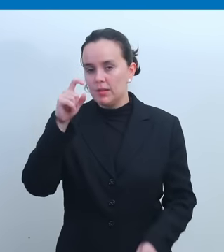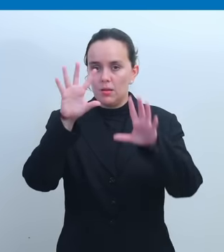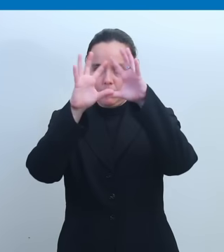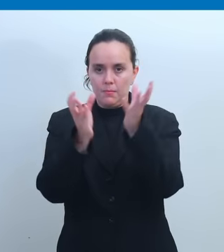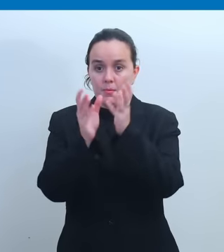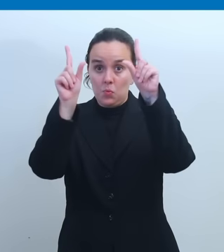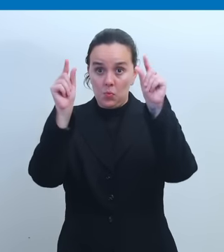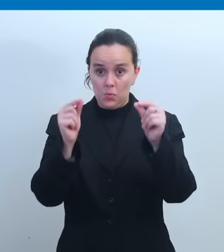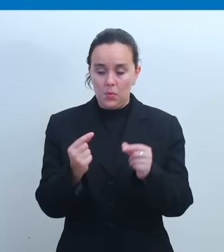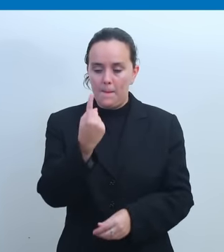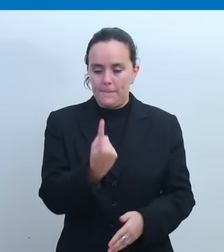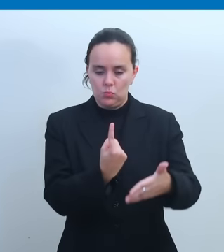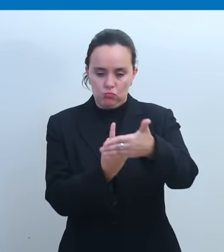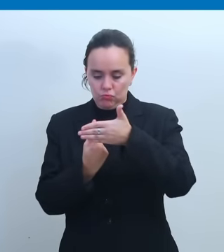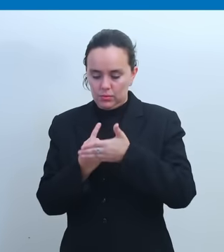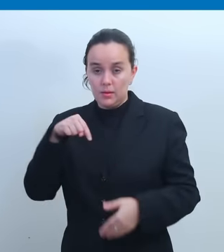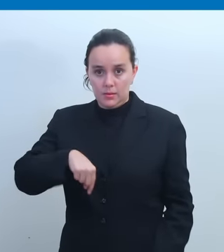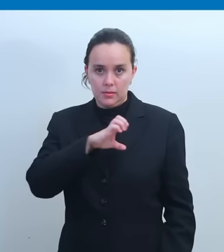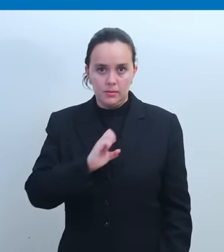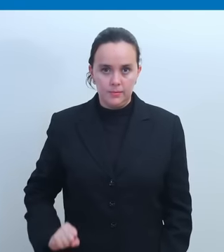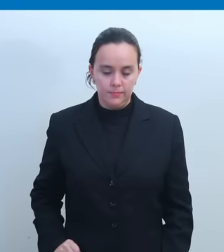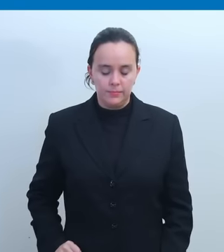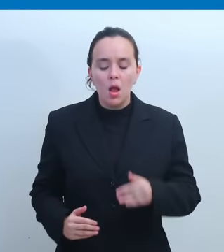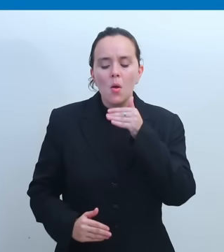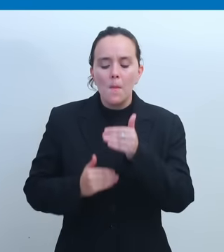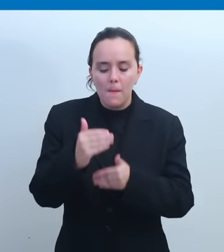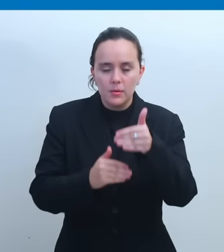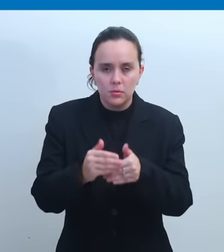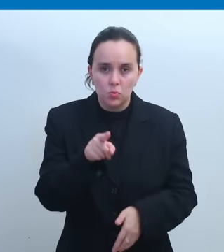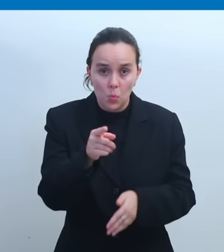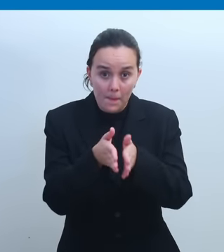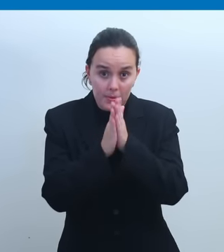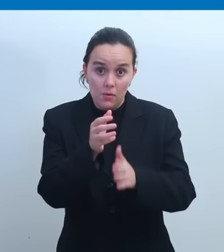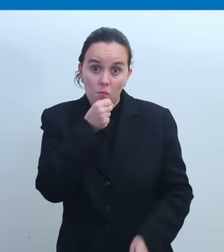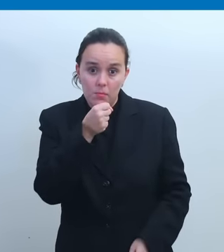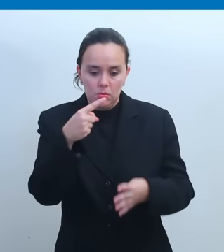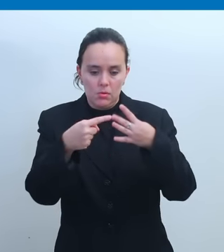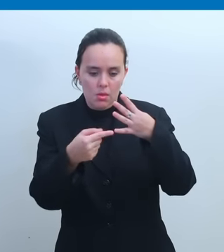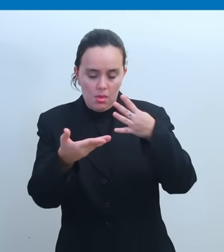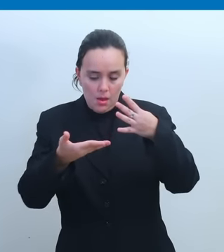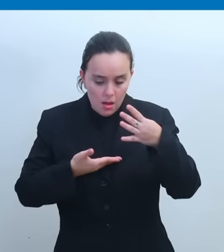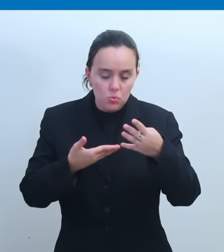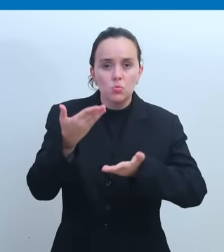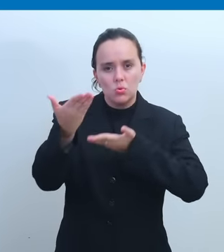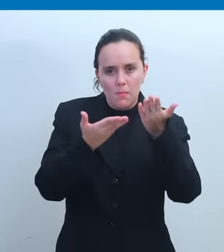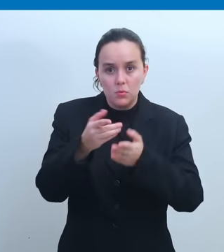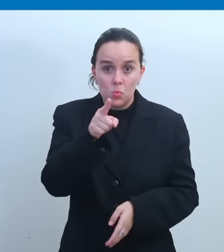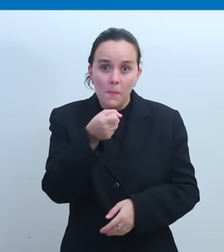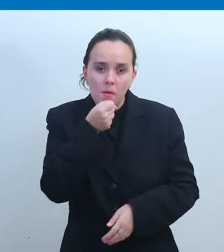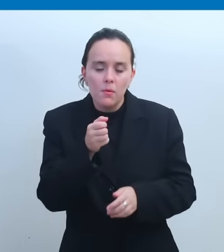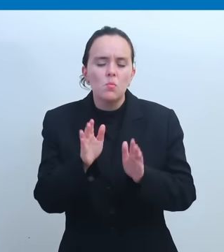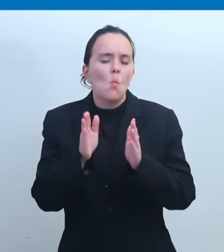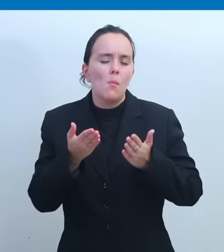ONU para los refugiados en El Salvador. Estos son los pasos para solicitar información sobre acceso a servicios y derechos por